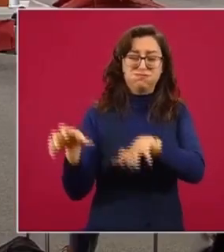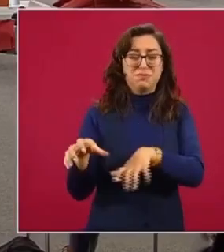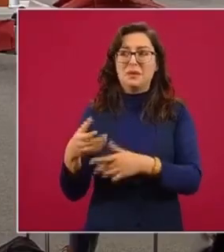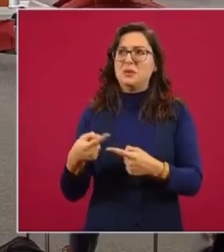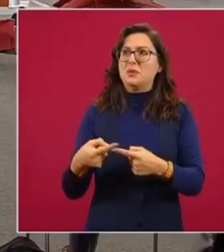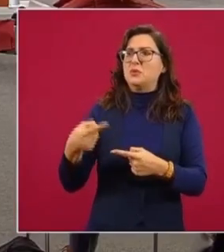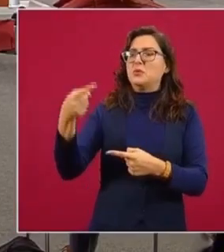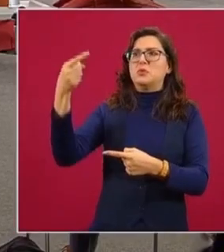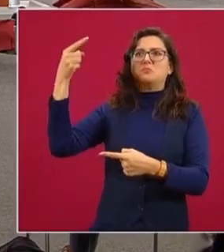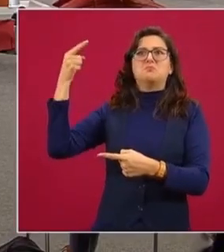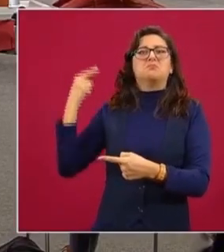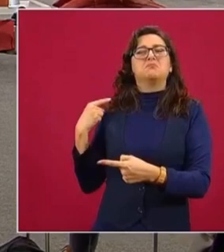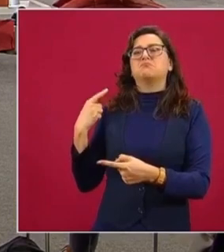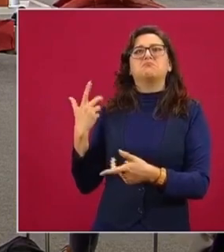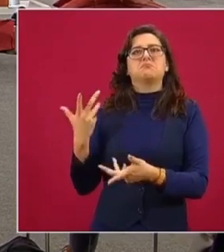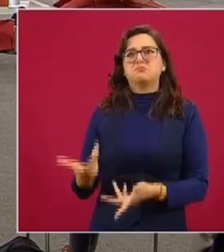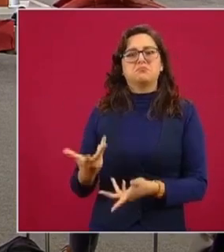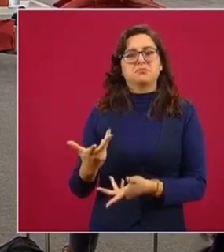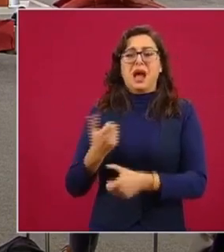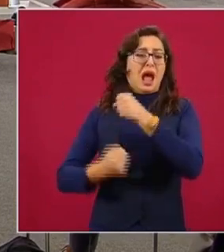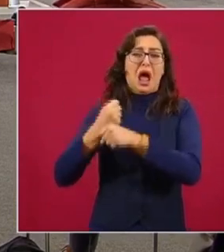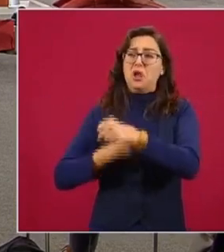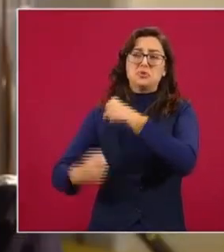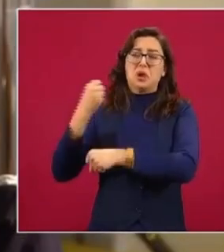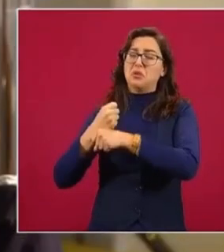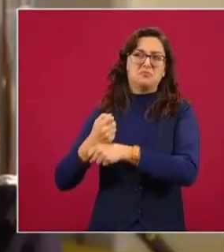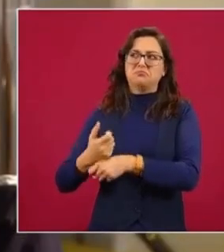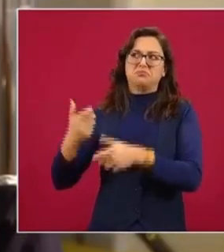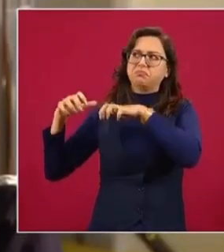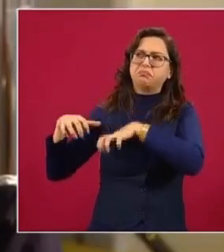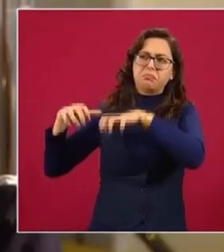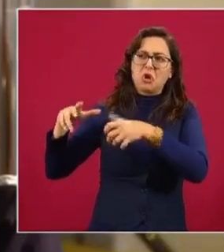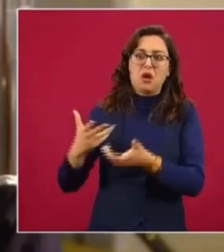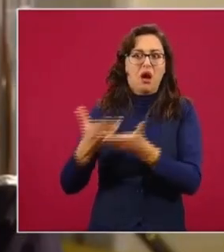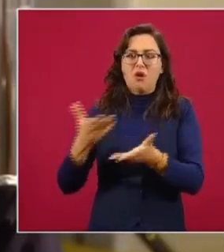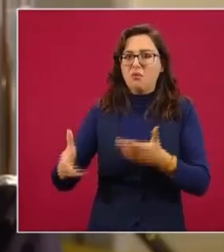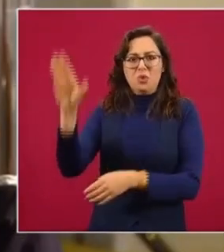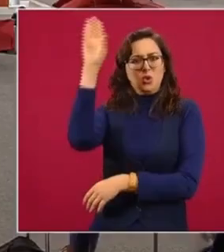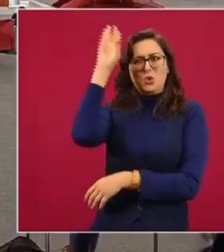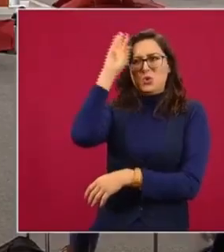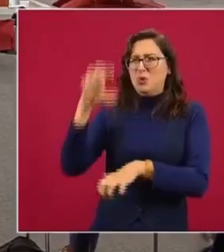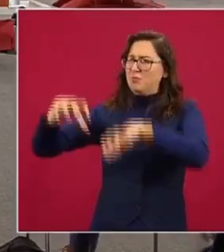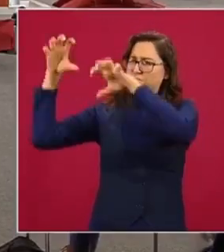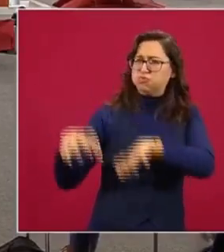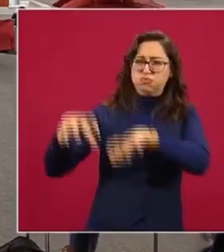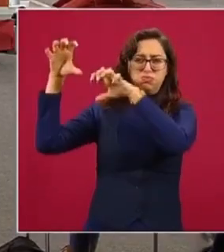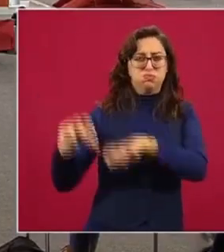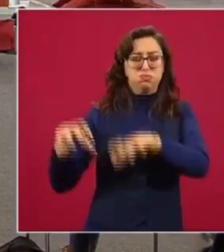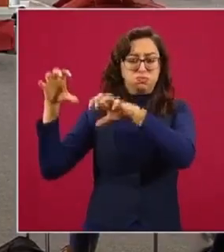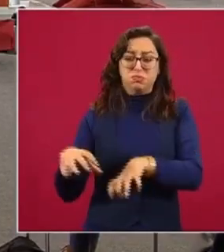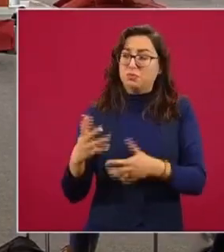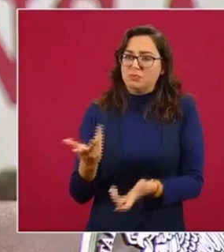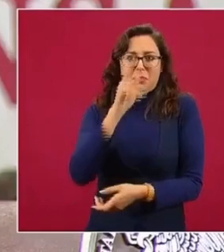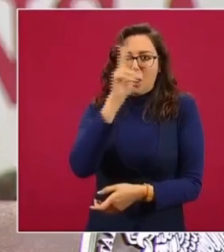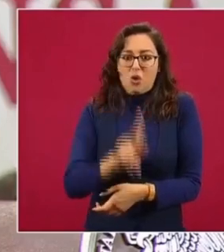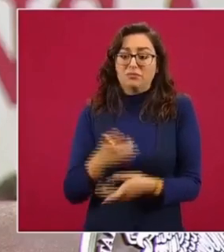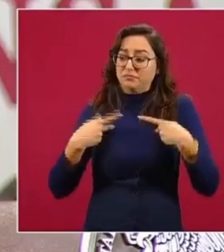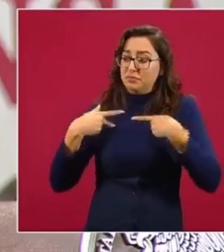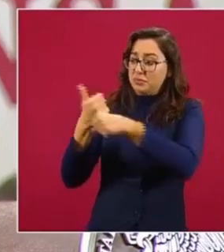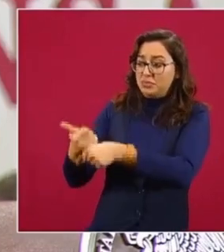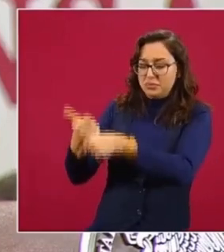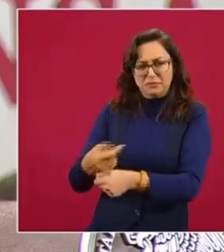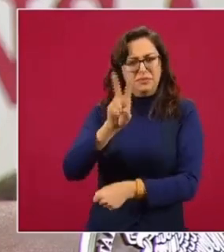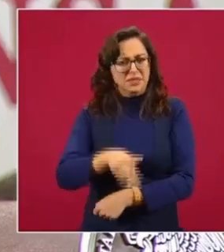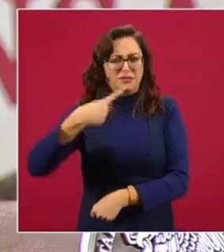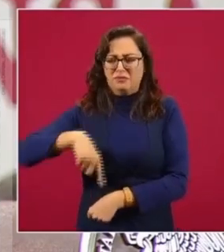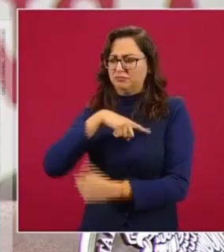No se registraban desde hacía muchos años. Se puede probar eso. Y se está atendiendo a los damnificados desde